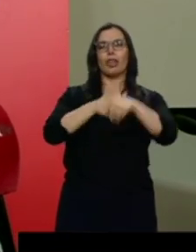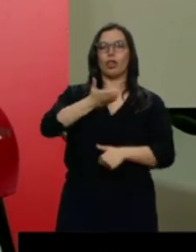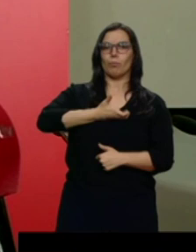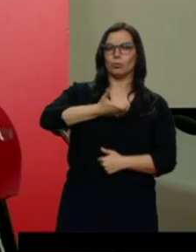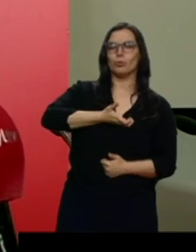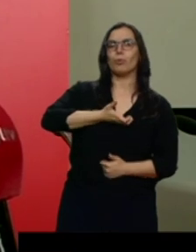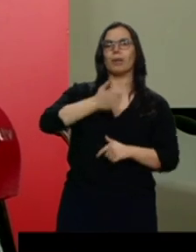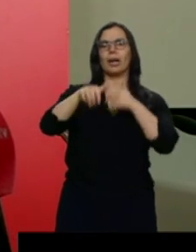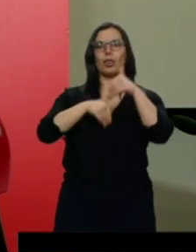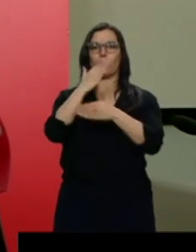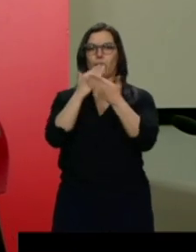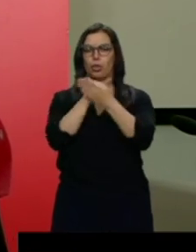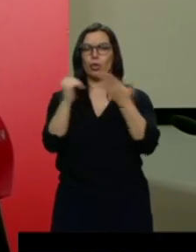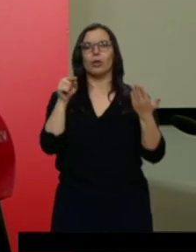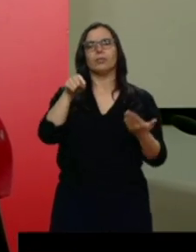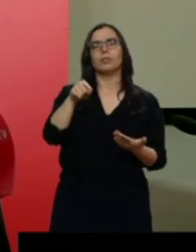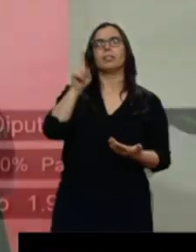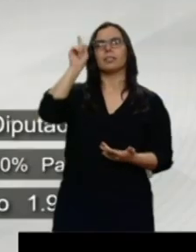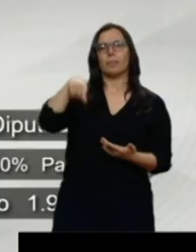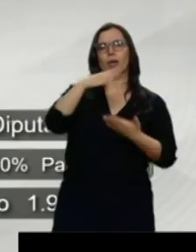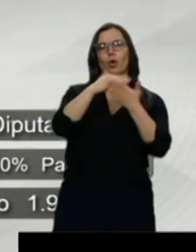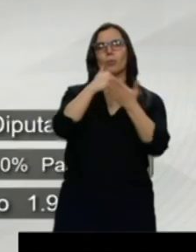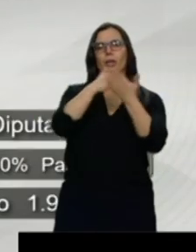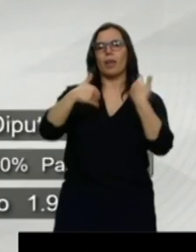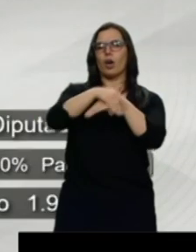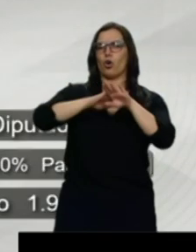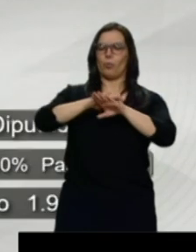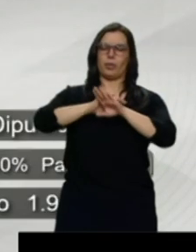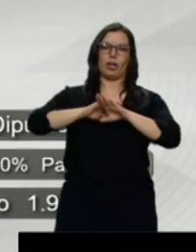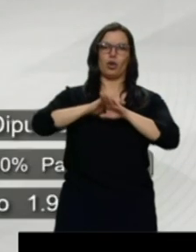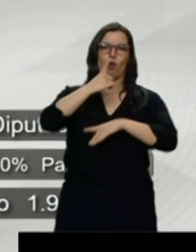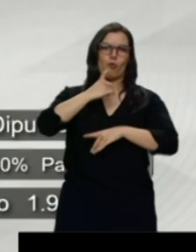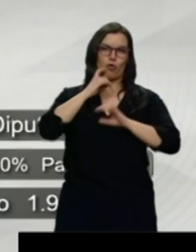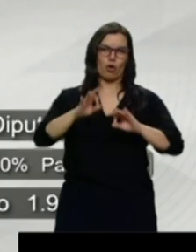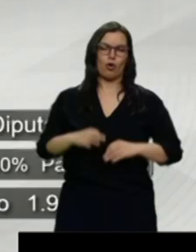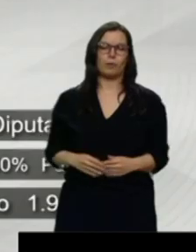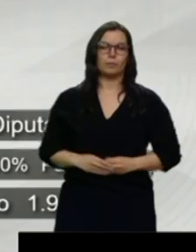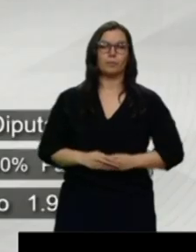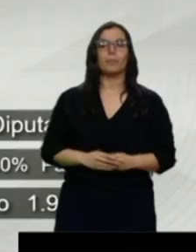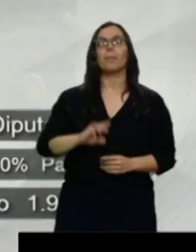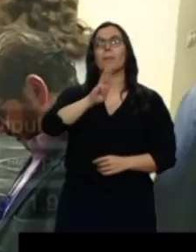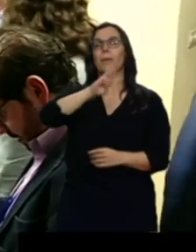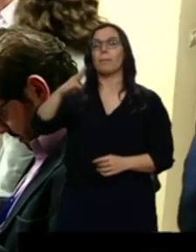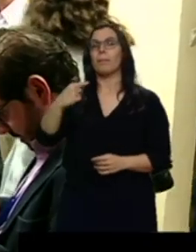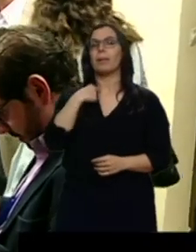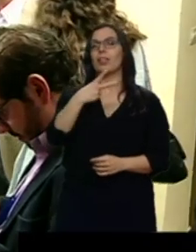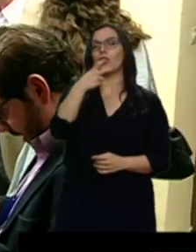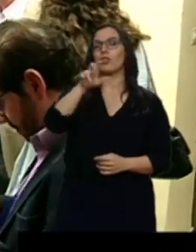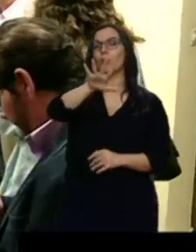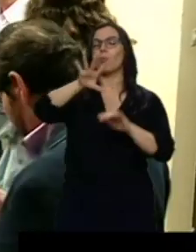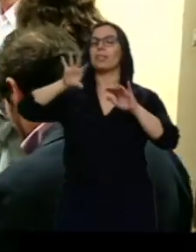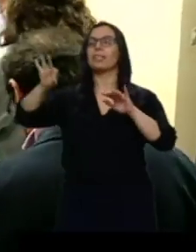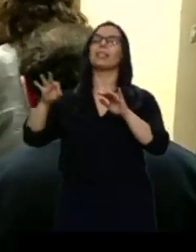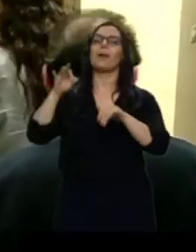también esta comunidad, el gobierno de la Junta, se tiña de rojo. Del otro lado, el Partido Popular pierde 255.000 sufragios y su hegemonía